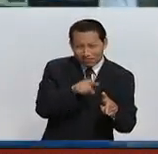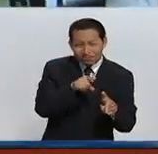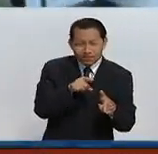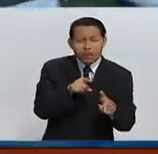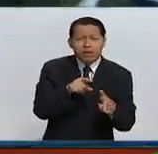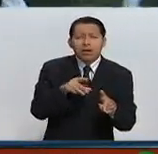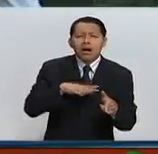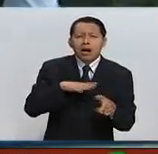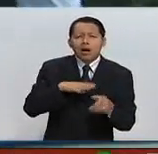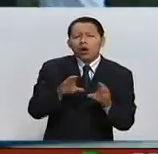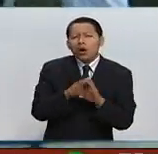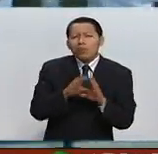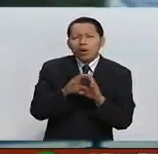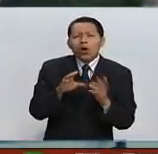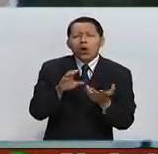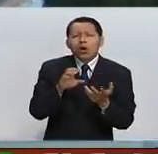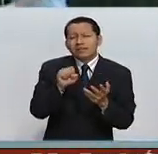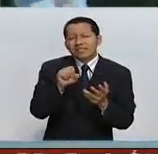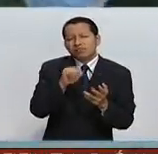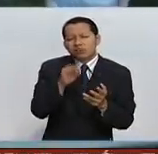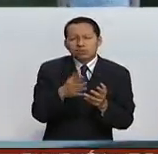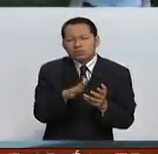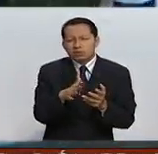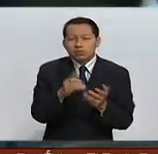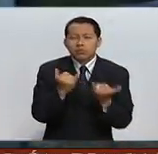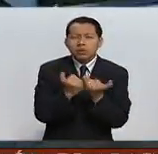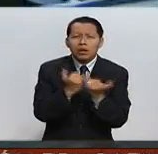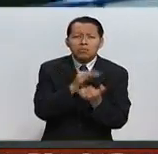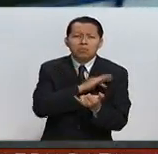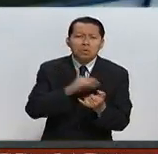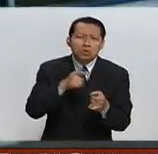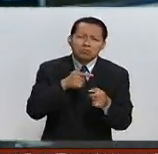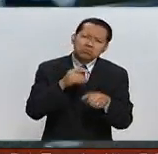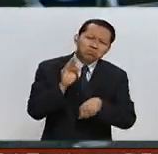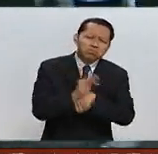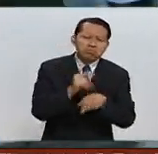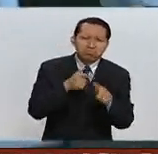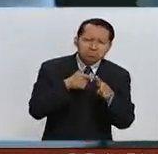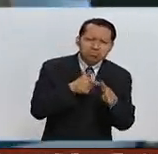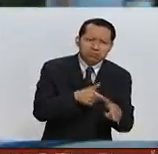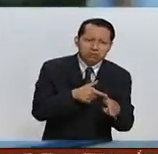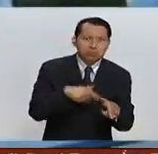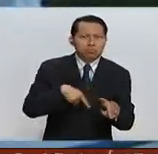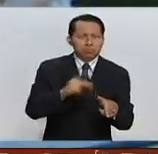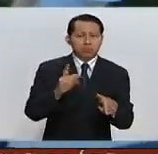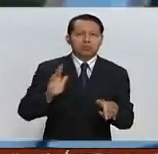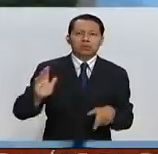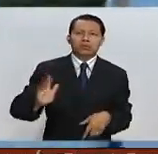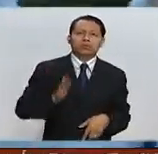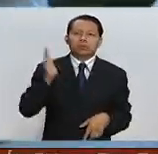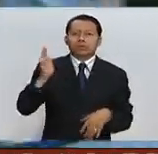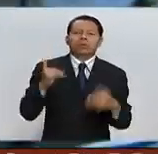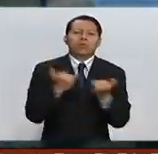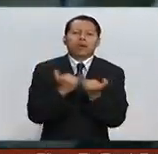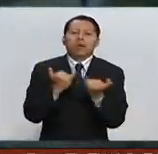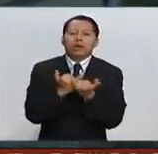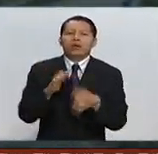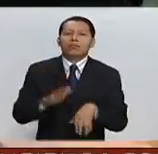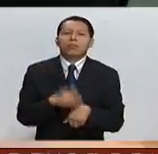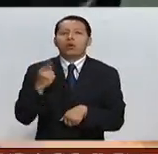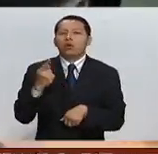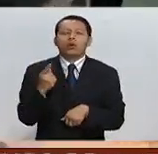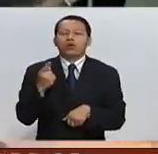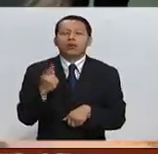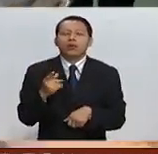británicos estaba en favor de seguir siendo parte de la Unión Europea. Y, por lo tanto, hay sorpresa, porque ninguno de los